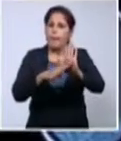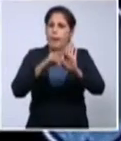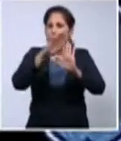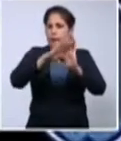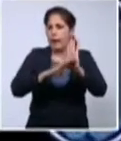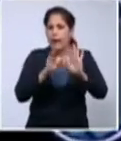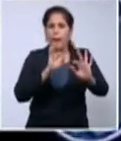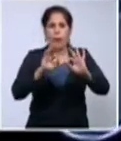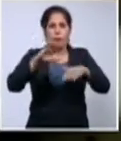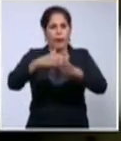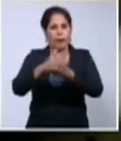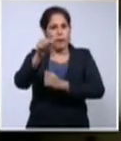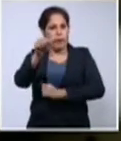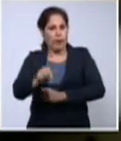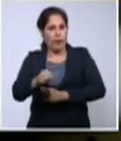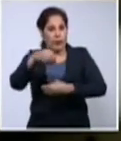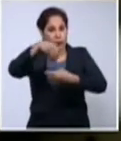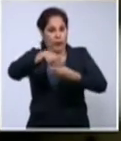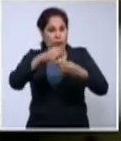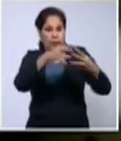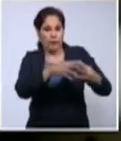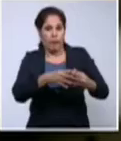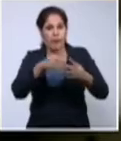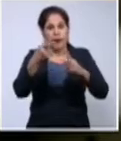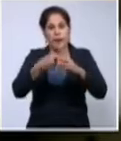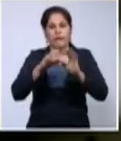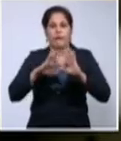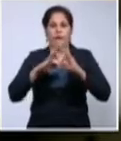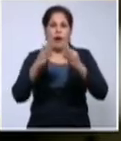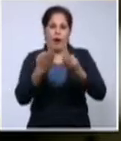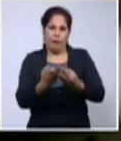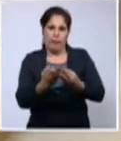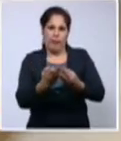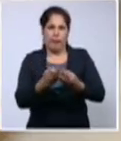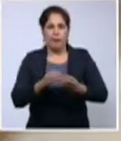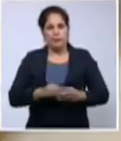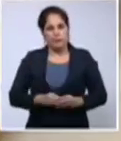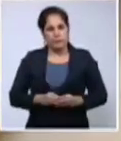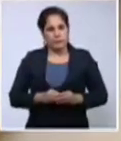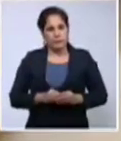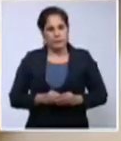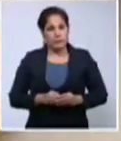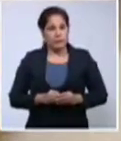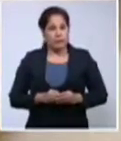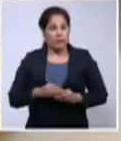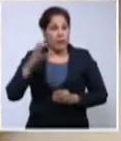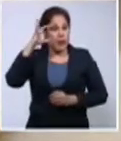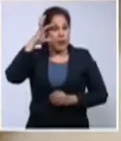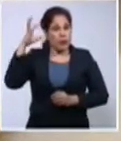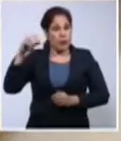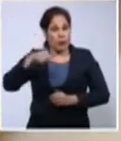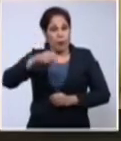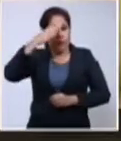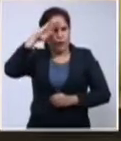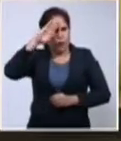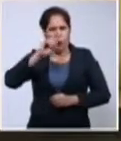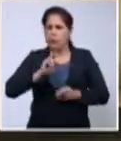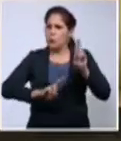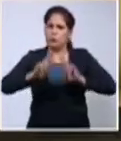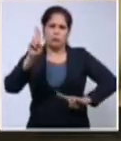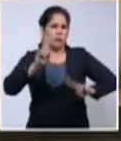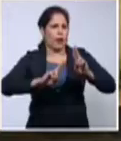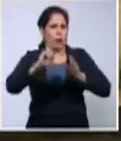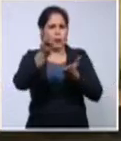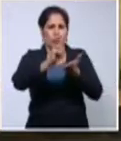diplomáticos de Estados Unidos y sus familiares cuando están en el extranjero. La Academia de Ciencias de Cuba discrepa sobre las valoraciones